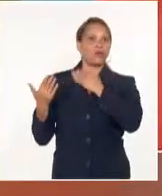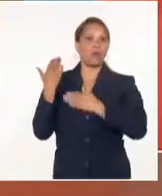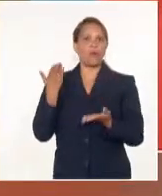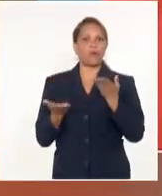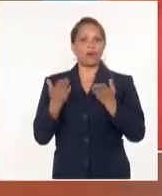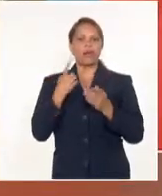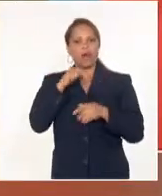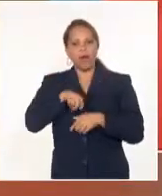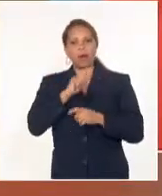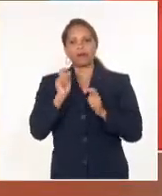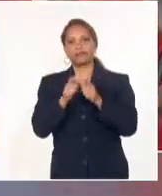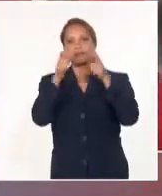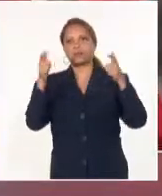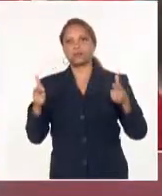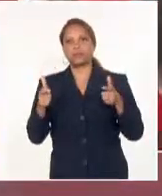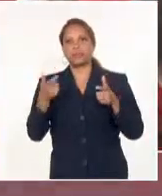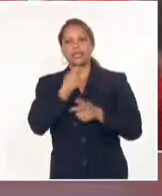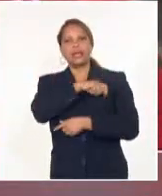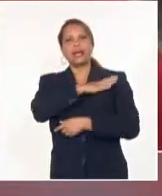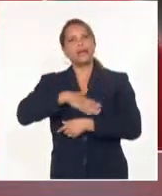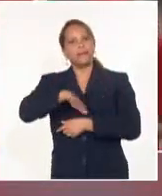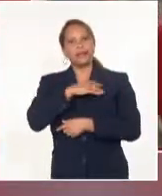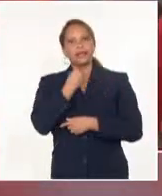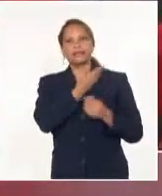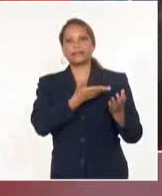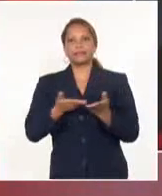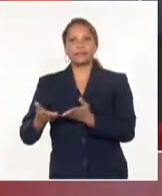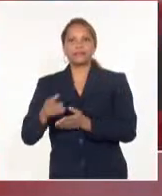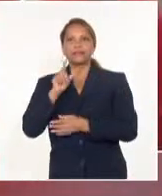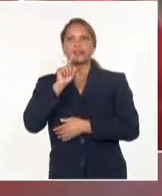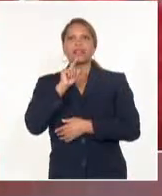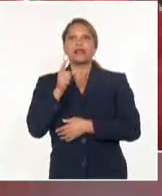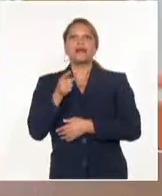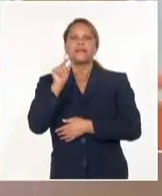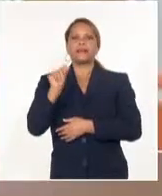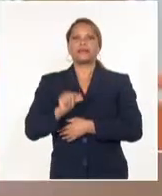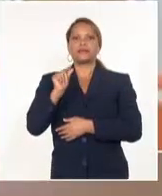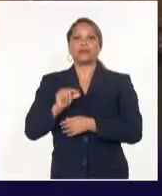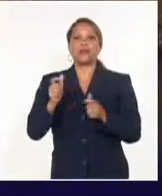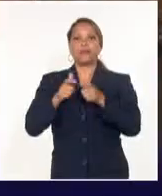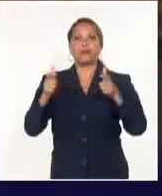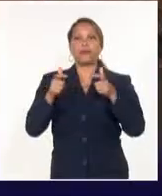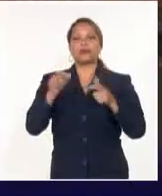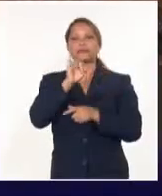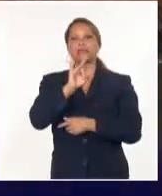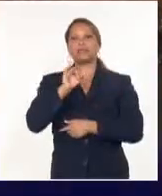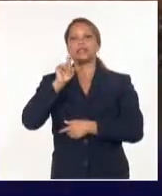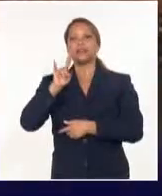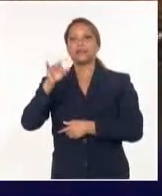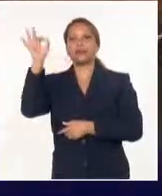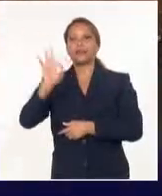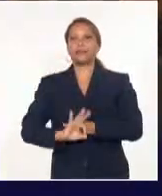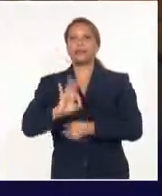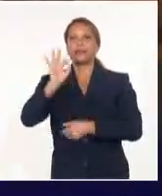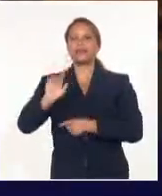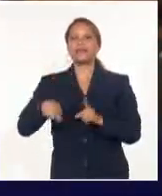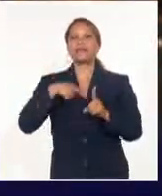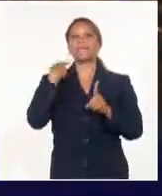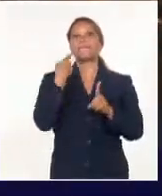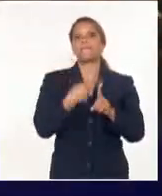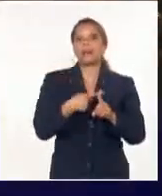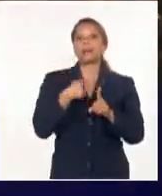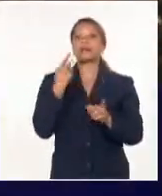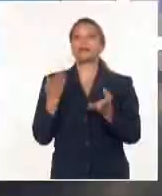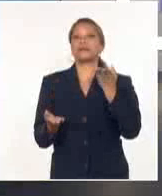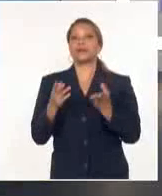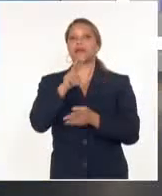archipiélago español ha recibido más de 23.537 migrantes, un 79% más que en 2022.